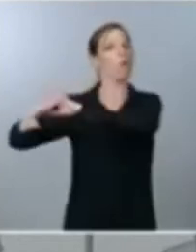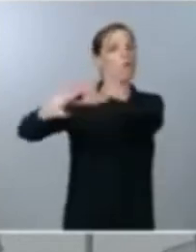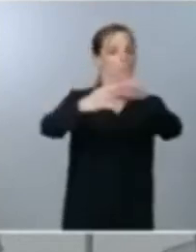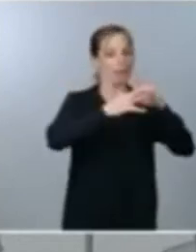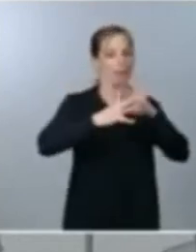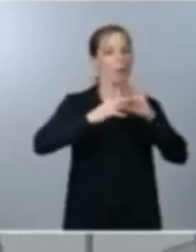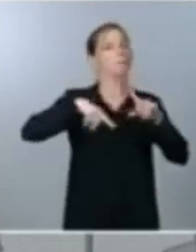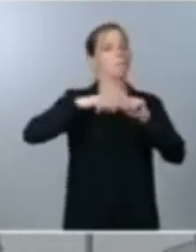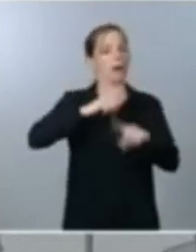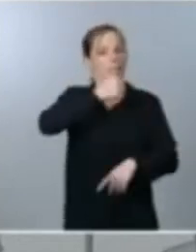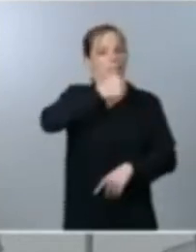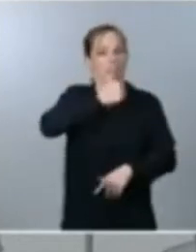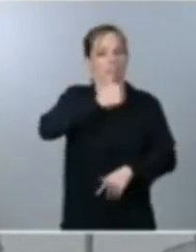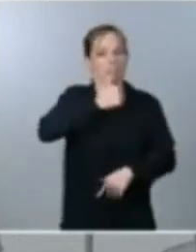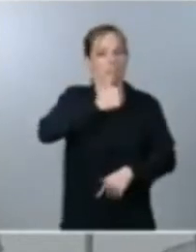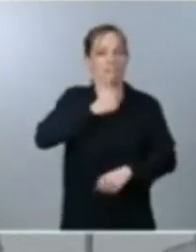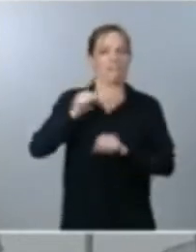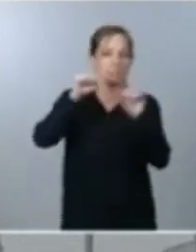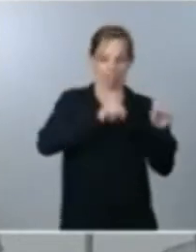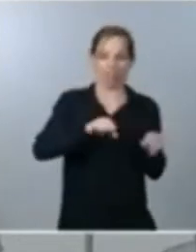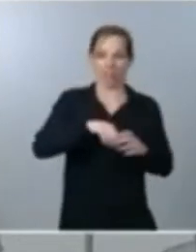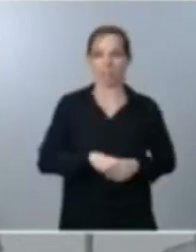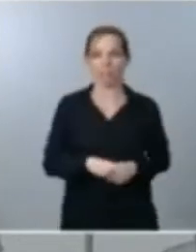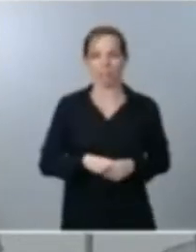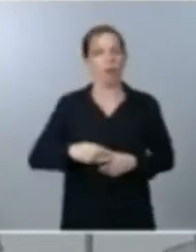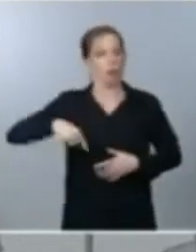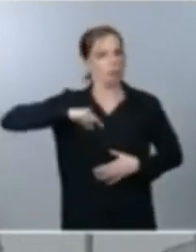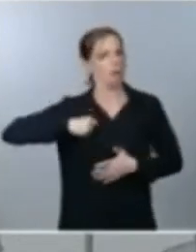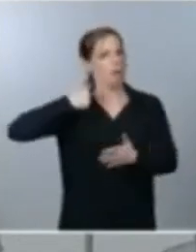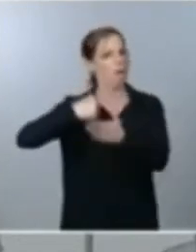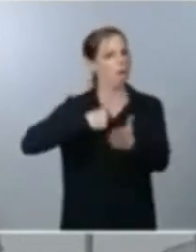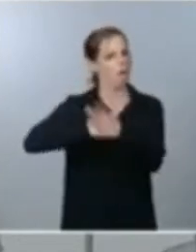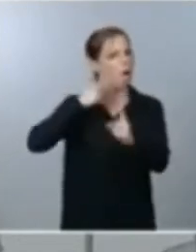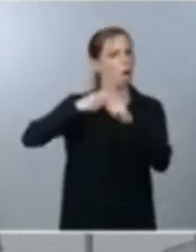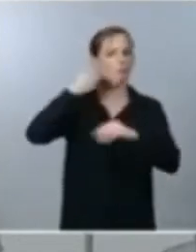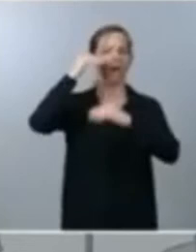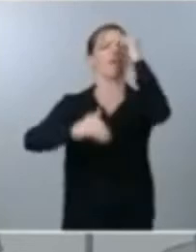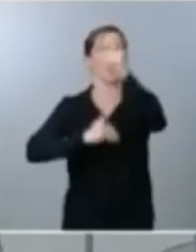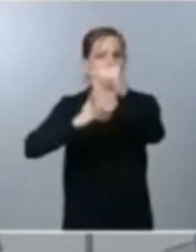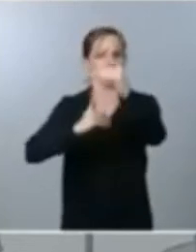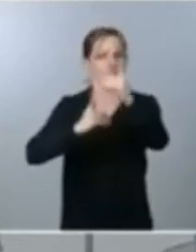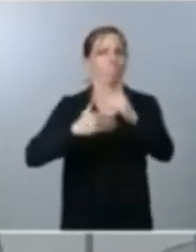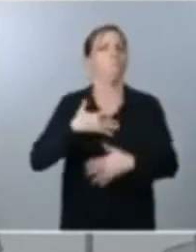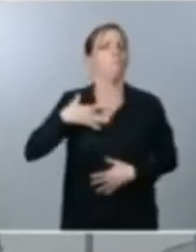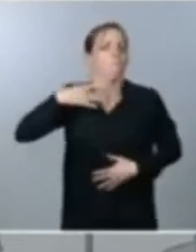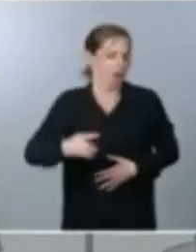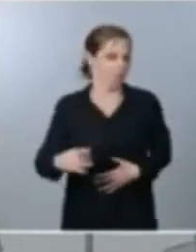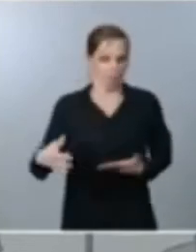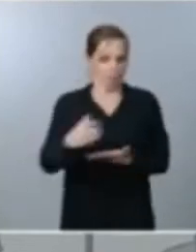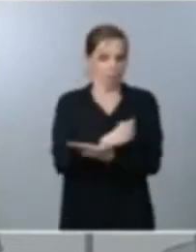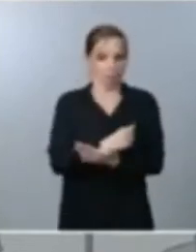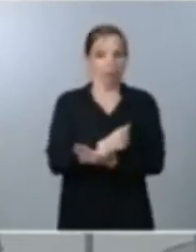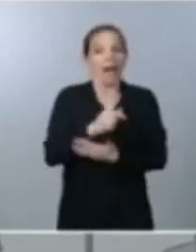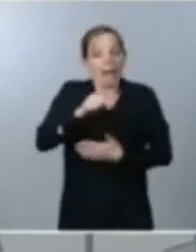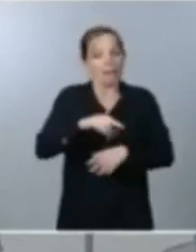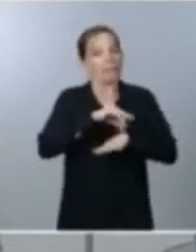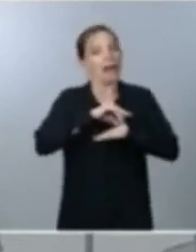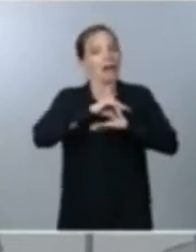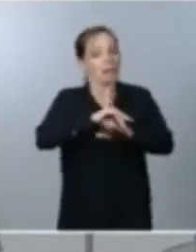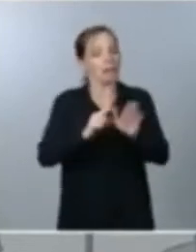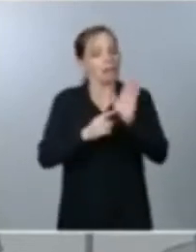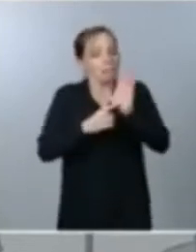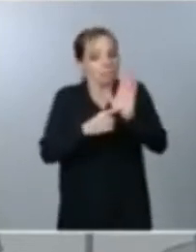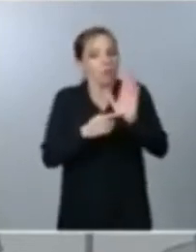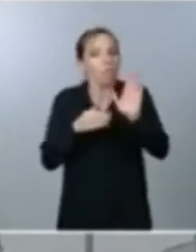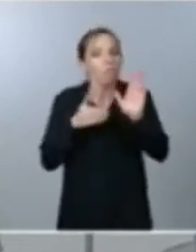empeño por avanzar puede con todo esta es la hoja de ruta este es el futuro que nos aguarda y estoy convencido de que